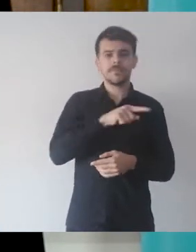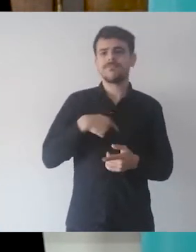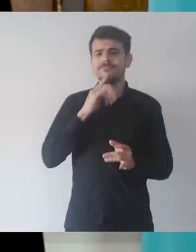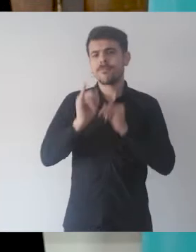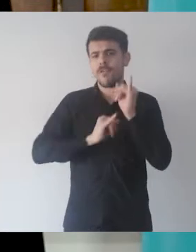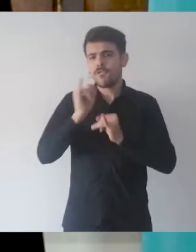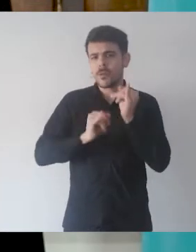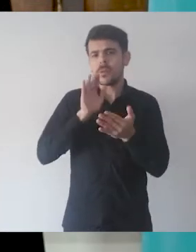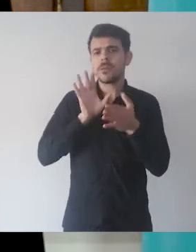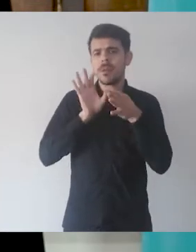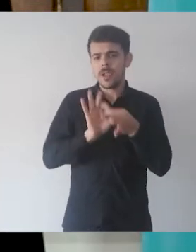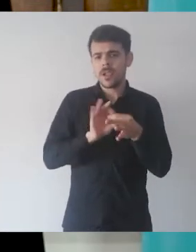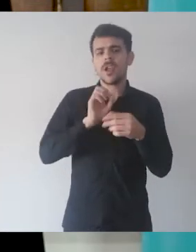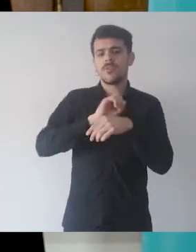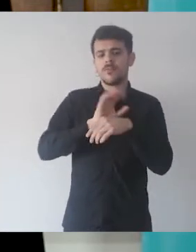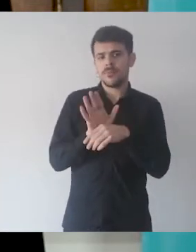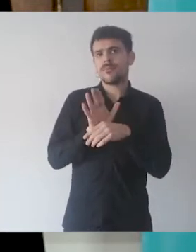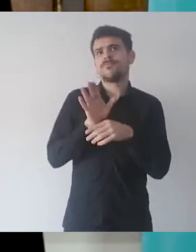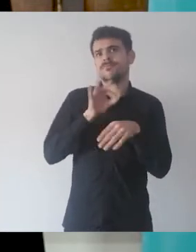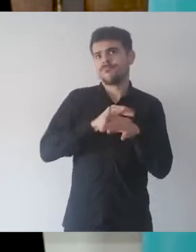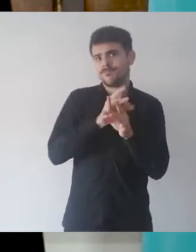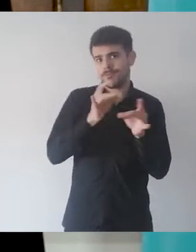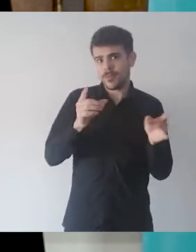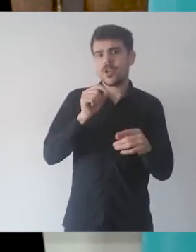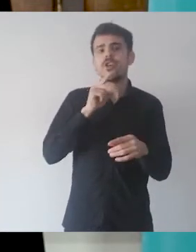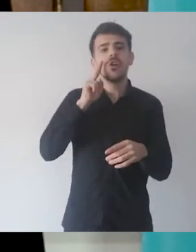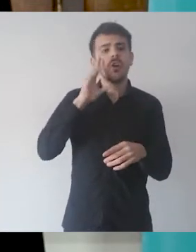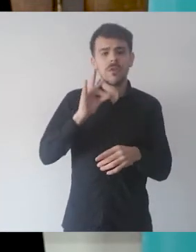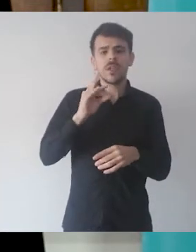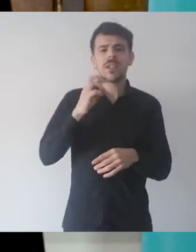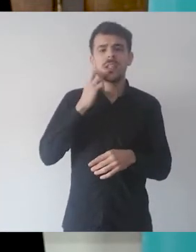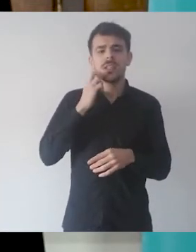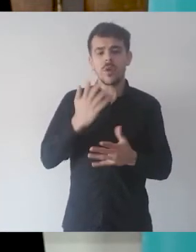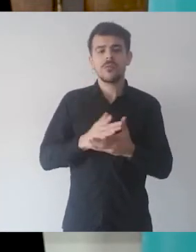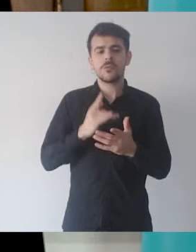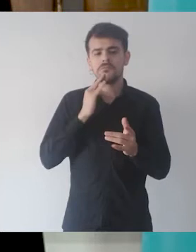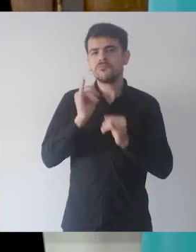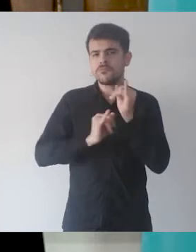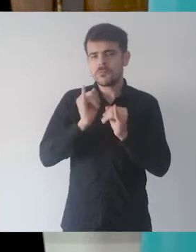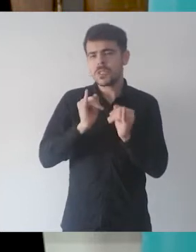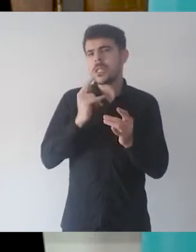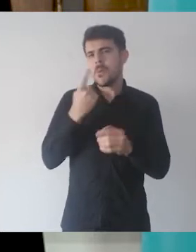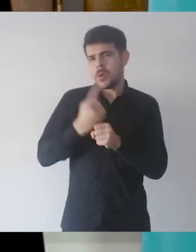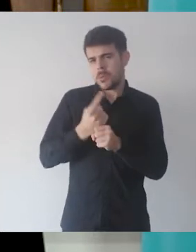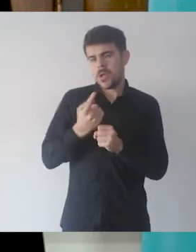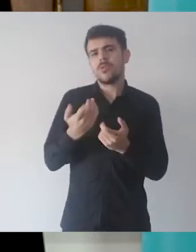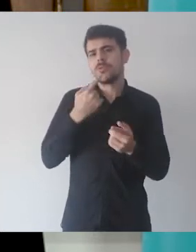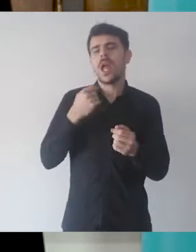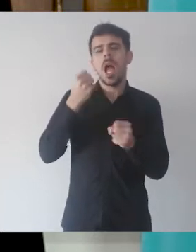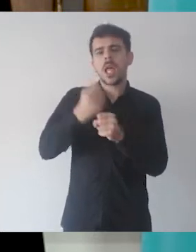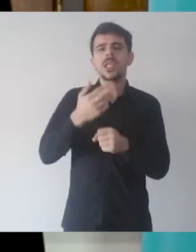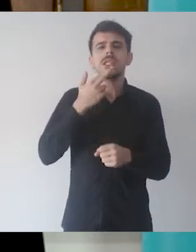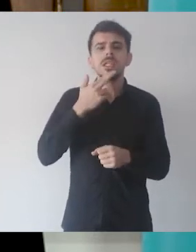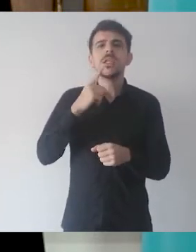Antes que nada informarles que rige hasta el 17 de julio inclusive la suspensión de las actividades